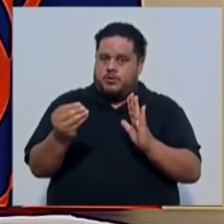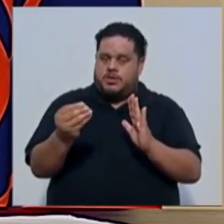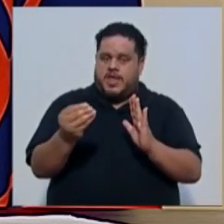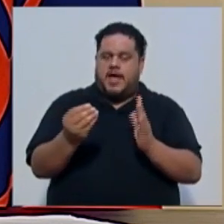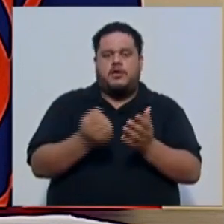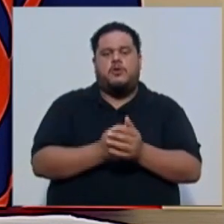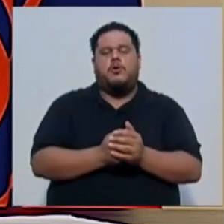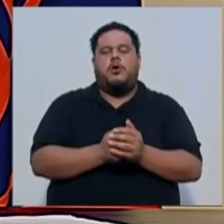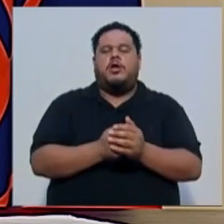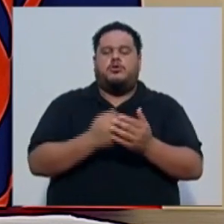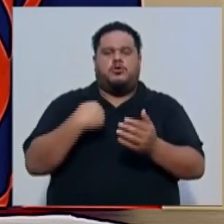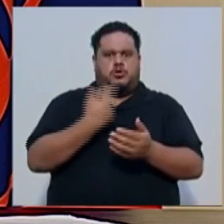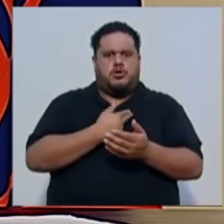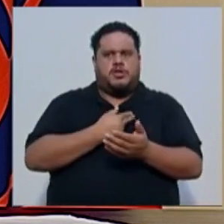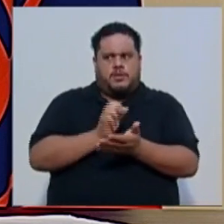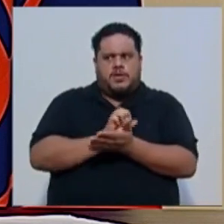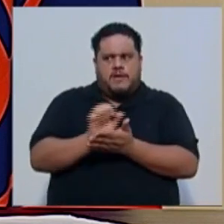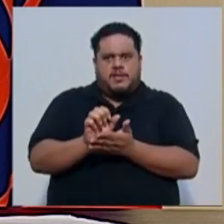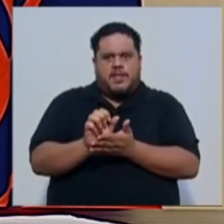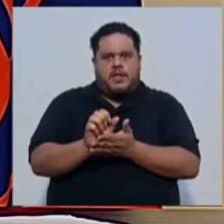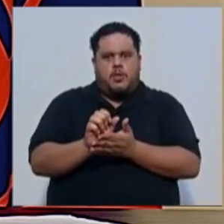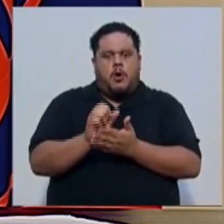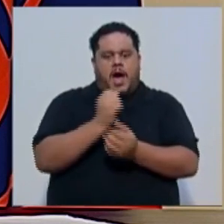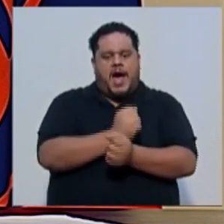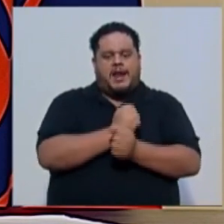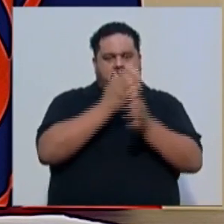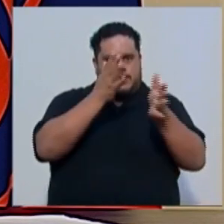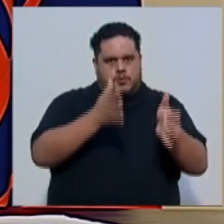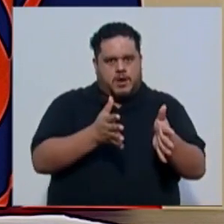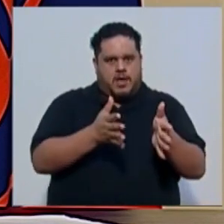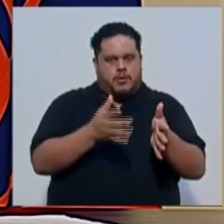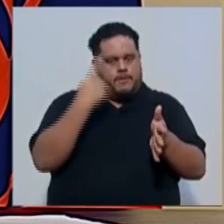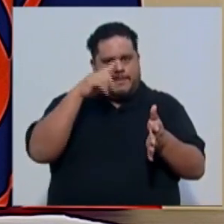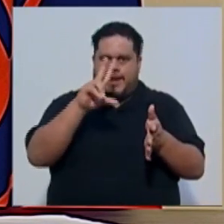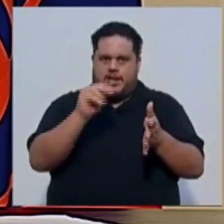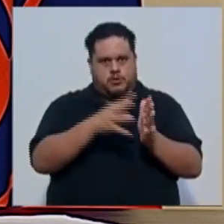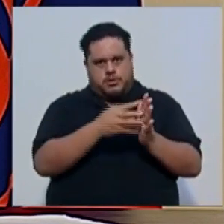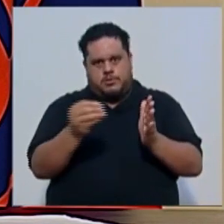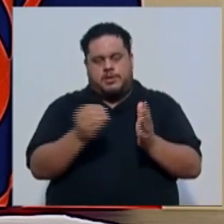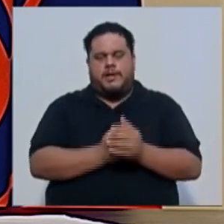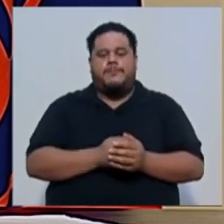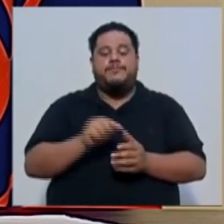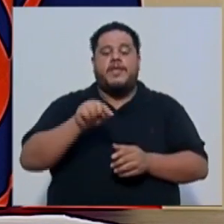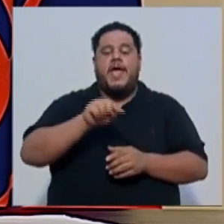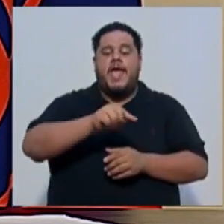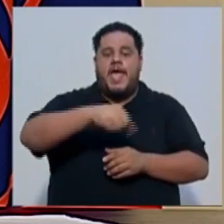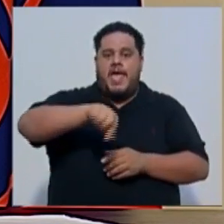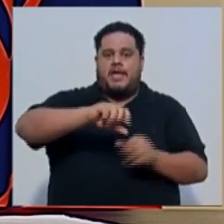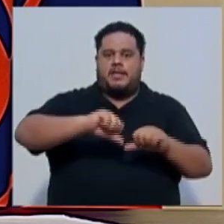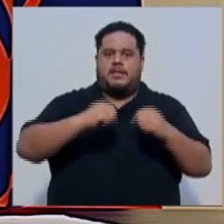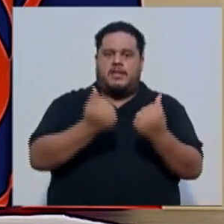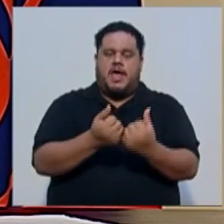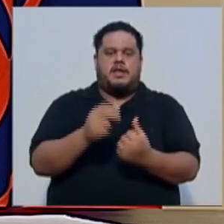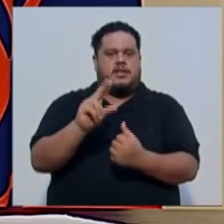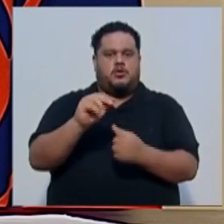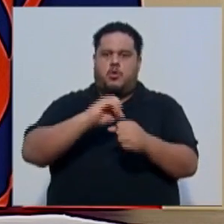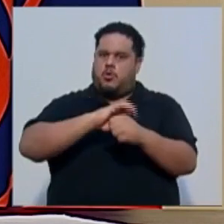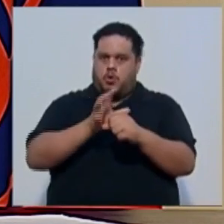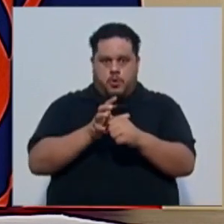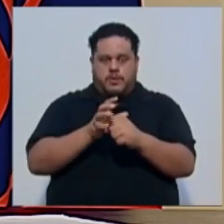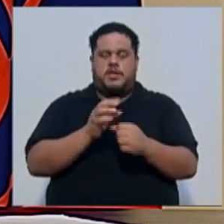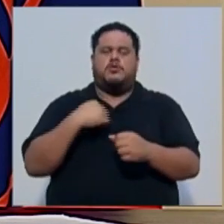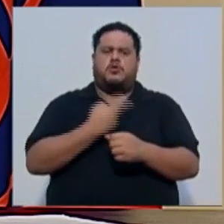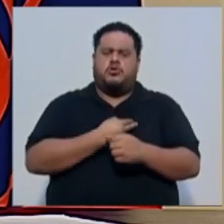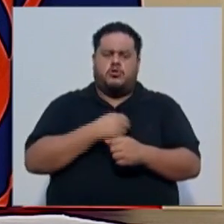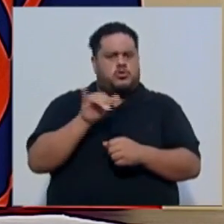previniendo y protegiendo a la asegurada. En estas áreas, en las no COVID, igual